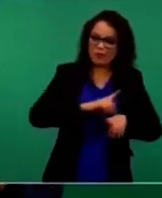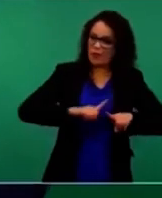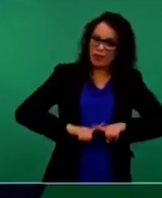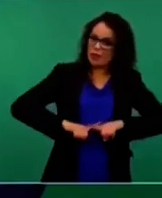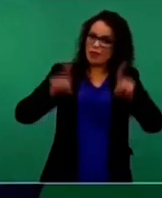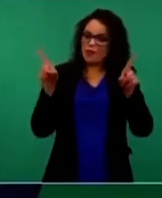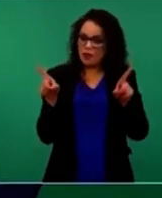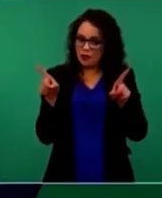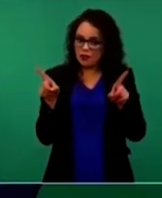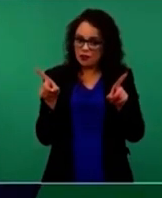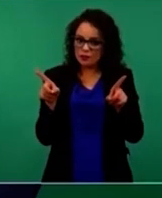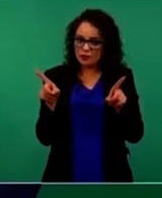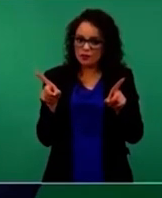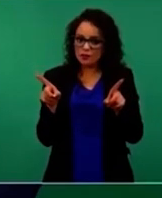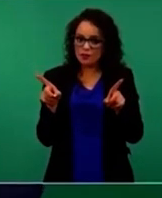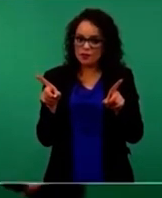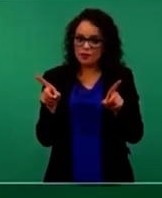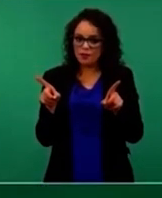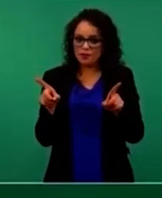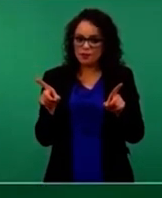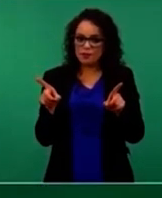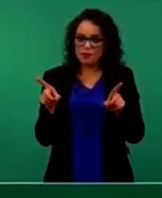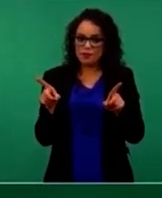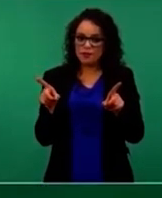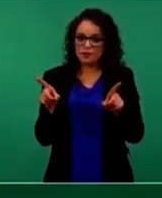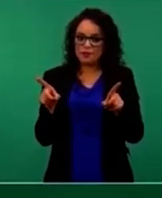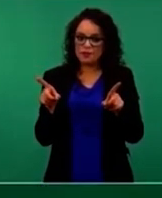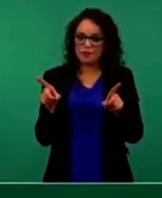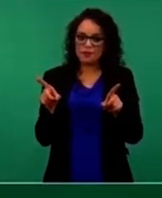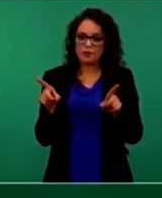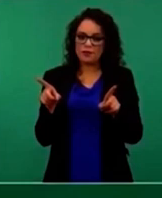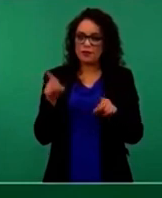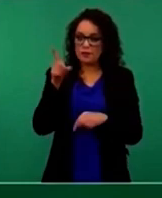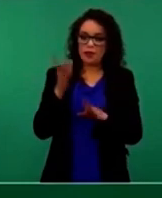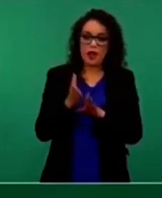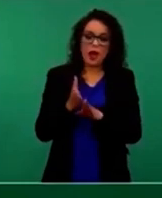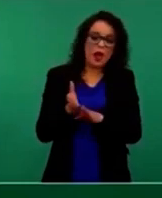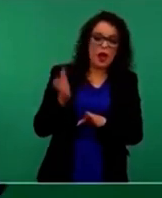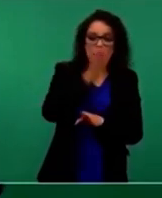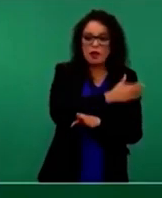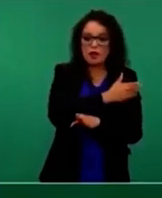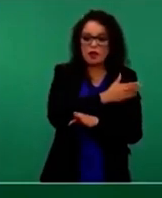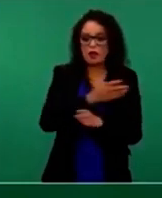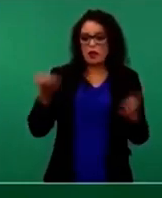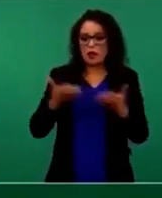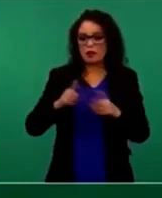impusieron y llevaron a cabo